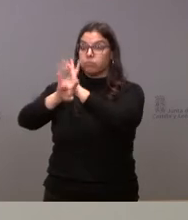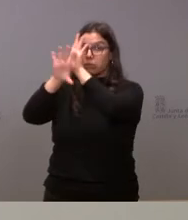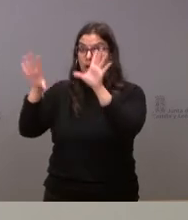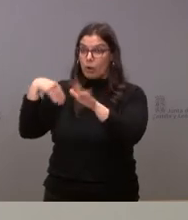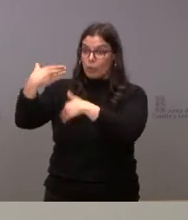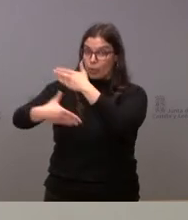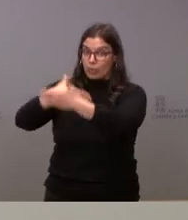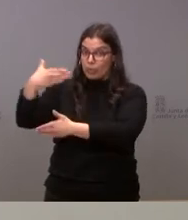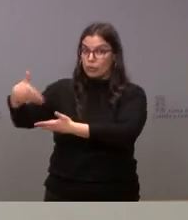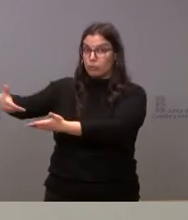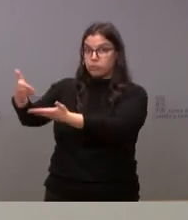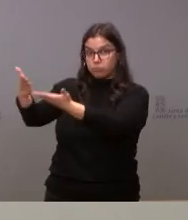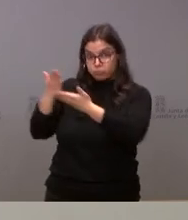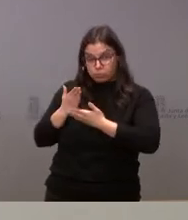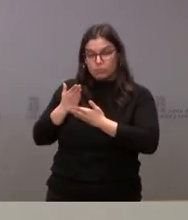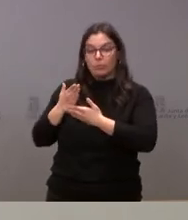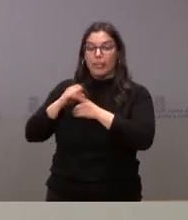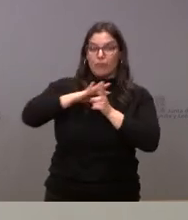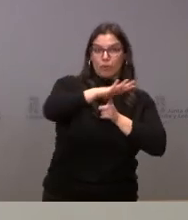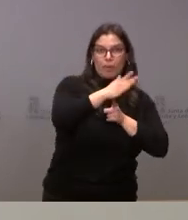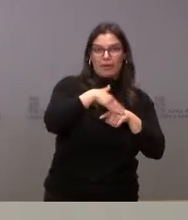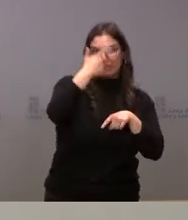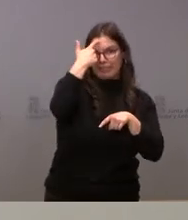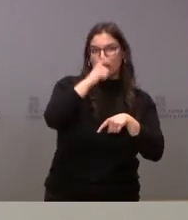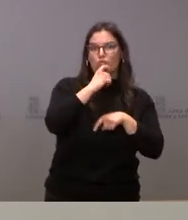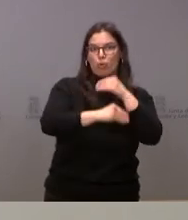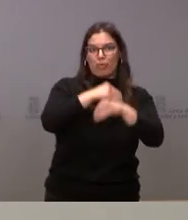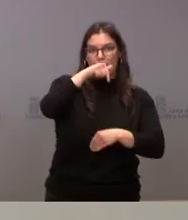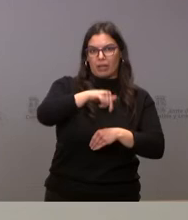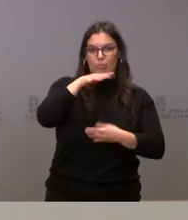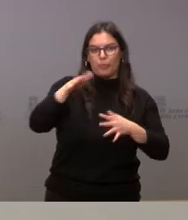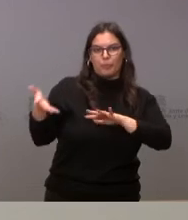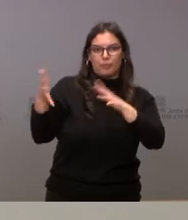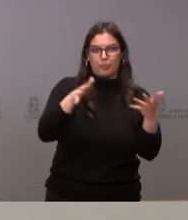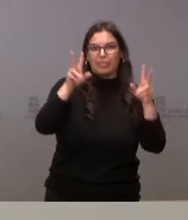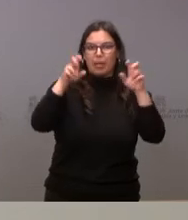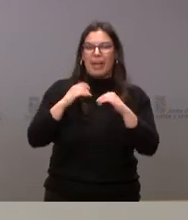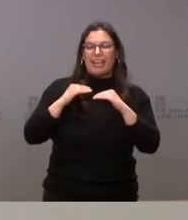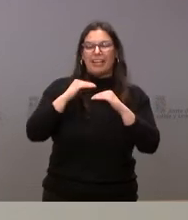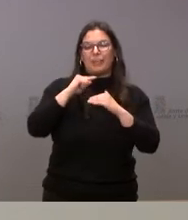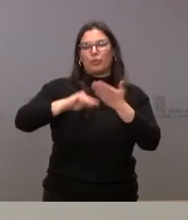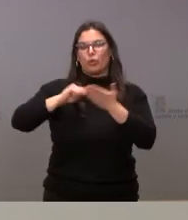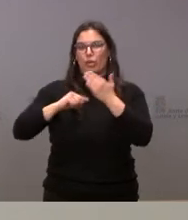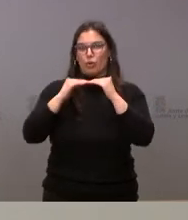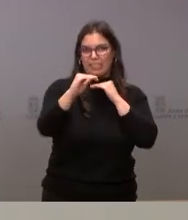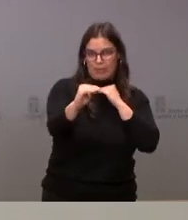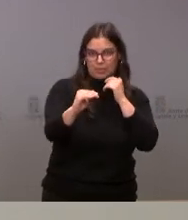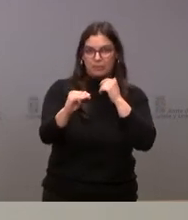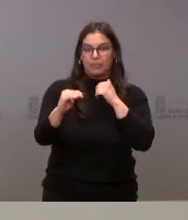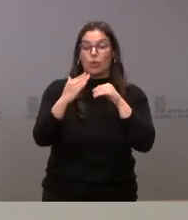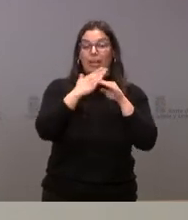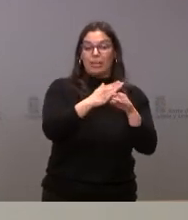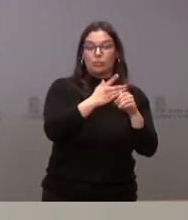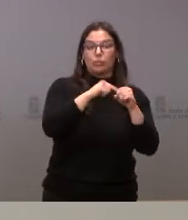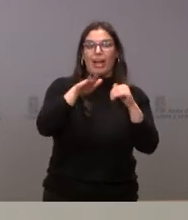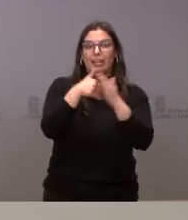procedimiento que nos pueda afectar en relación con la estabilización en el empleo y, por tanto, podamos sacar las plazas restantes hasta